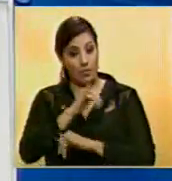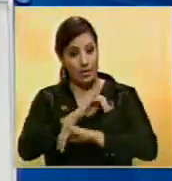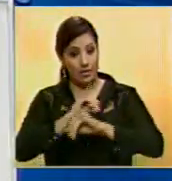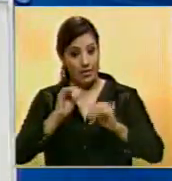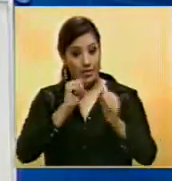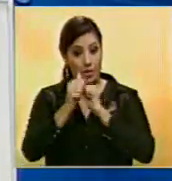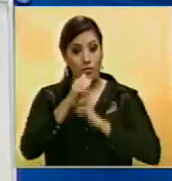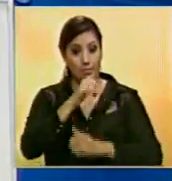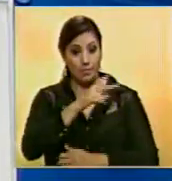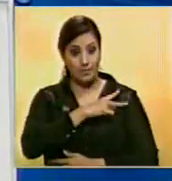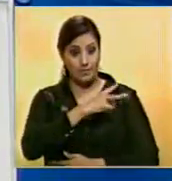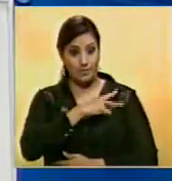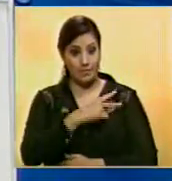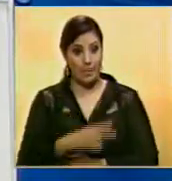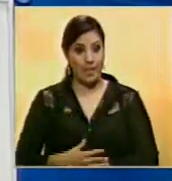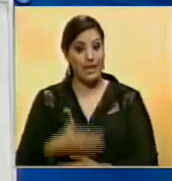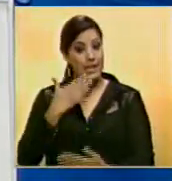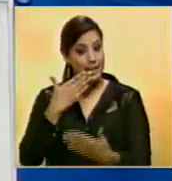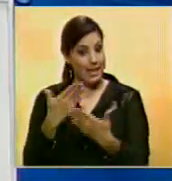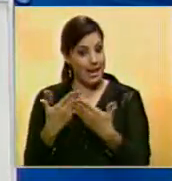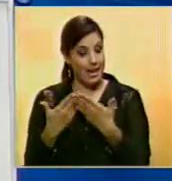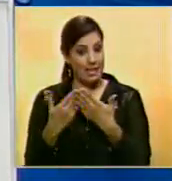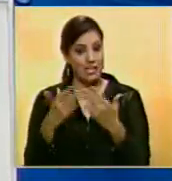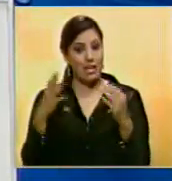deportiva en Noticiero Benevisión. Gracias por su compañía.